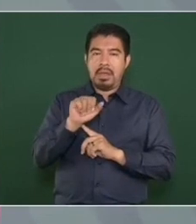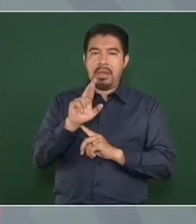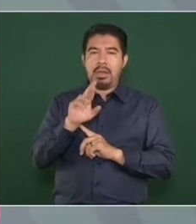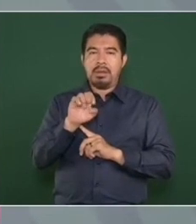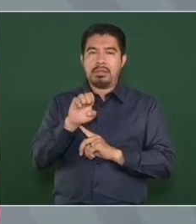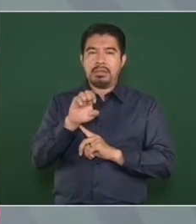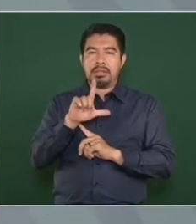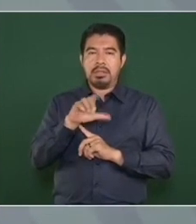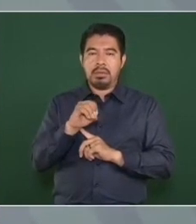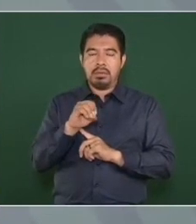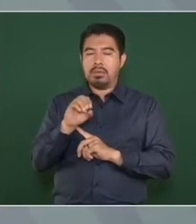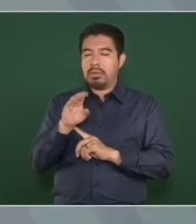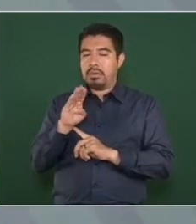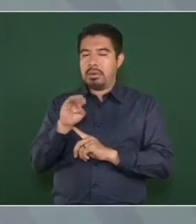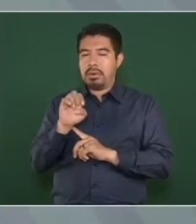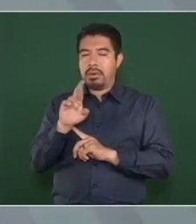Ebrard,